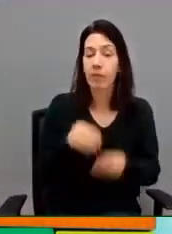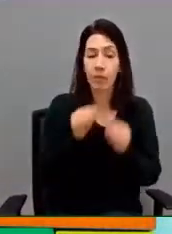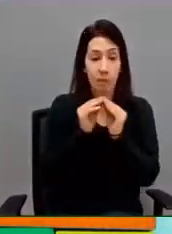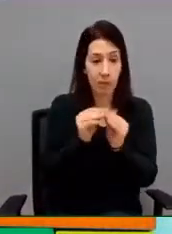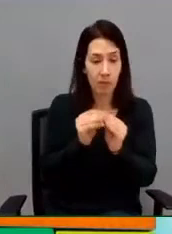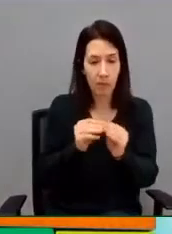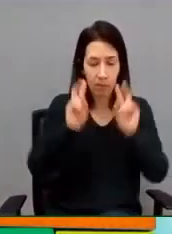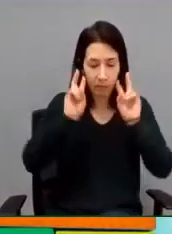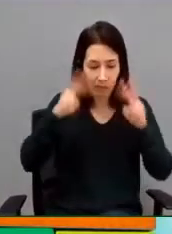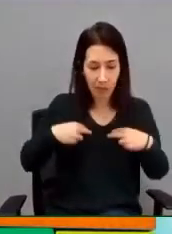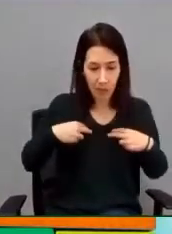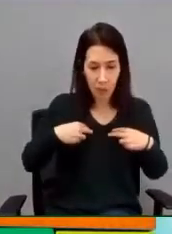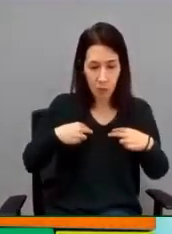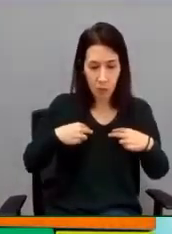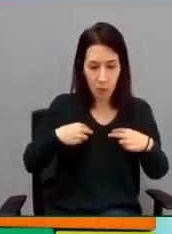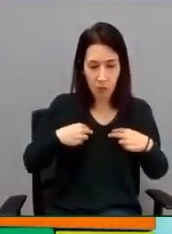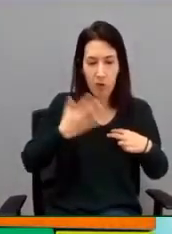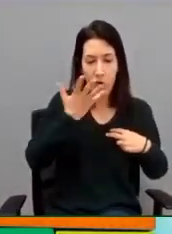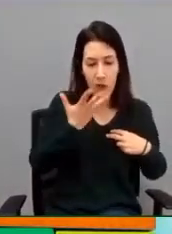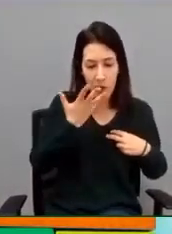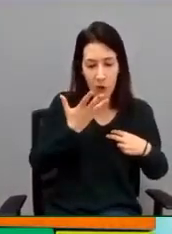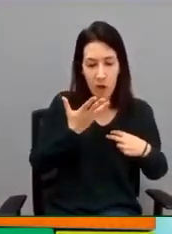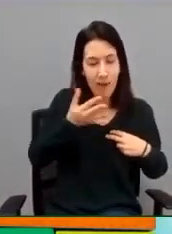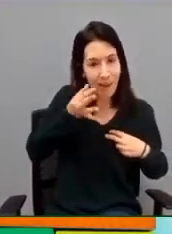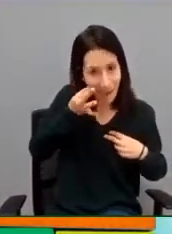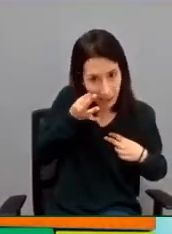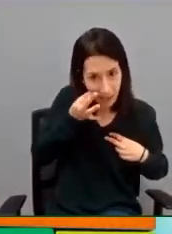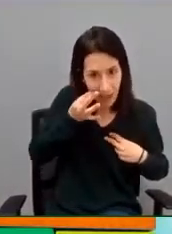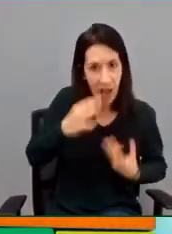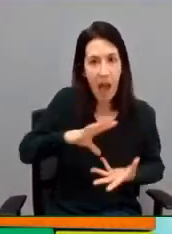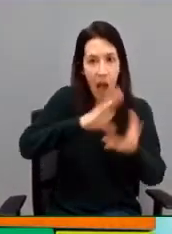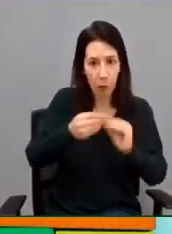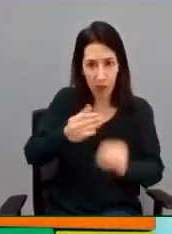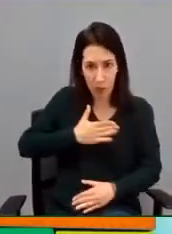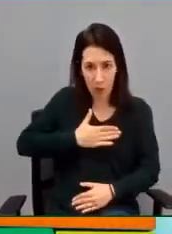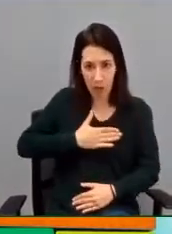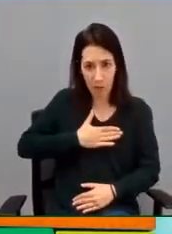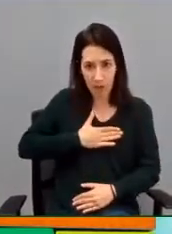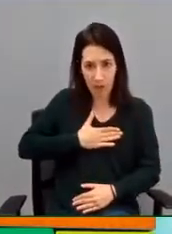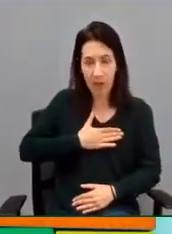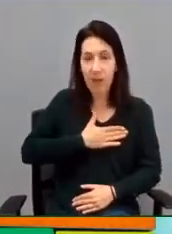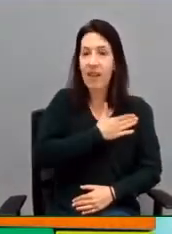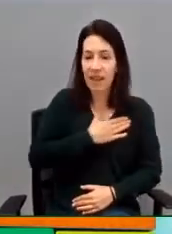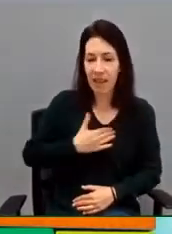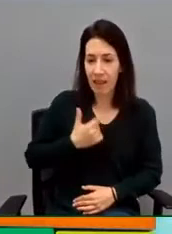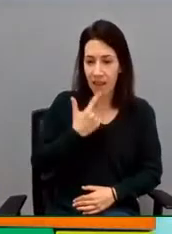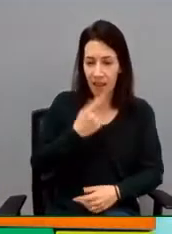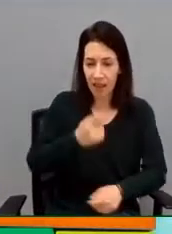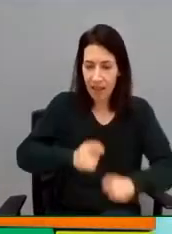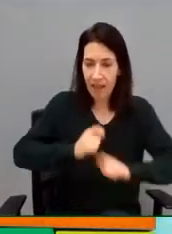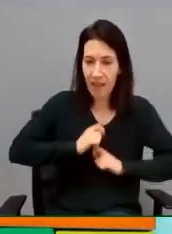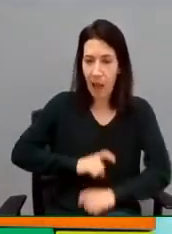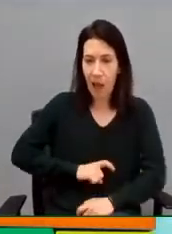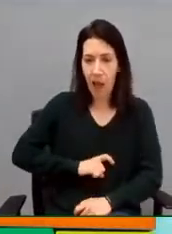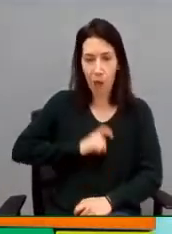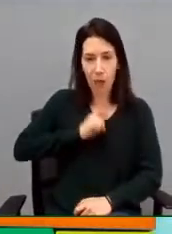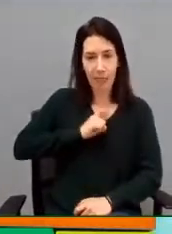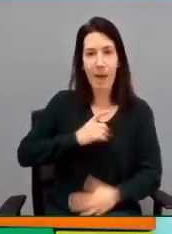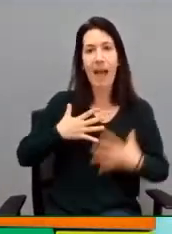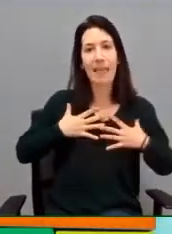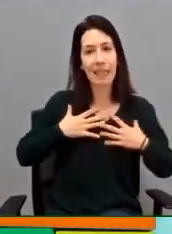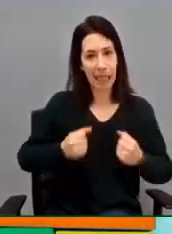autoconcepto ajustado y realista, que redunde y refuerce una autoestima sana,